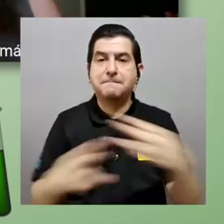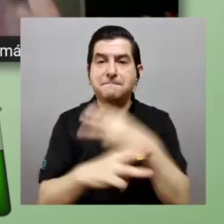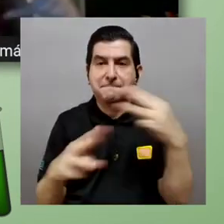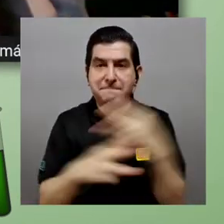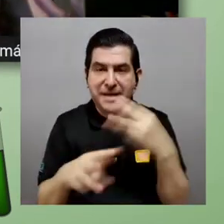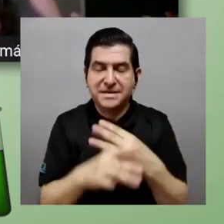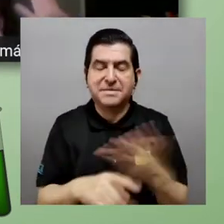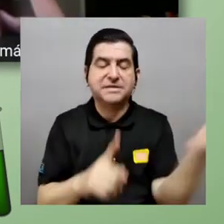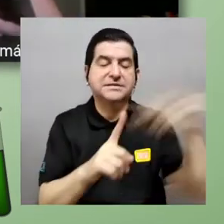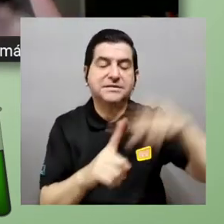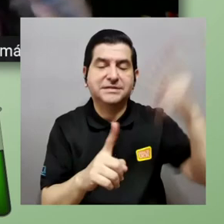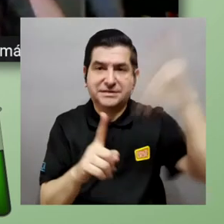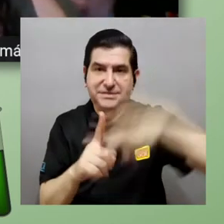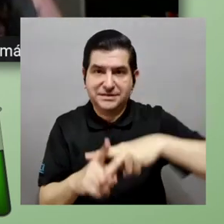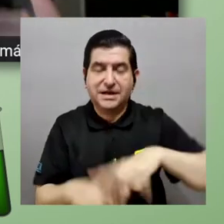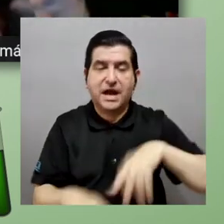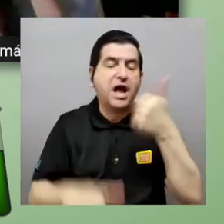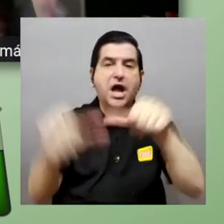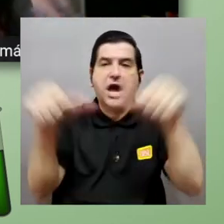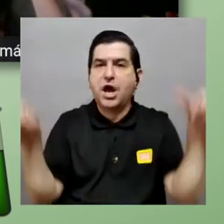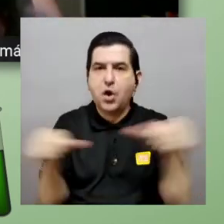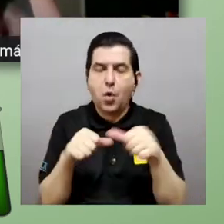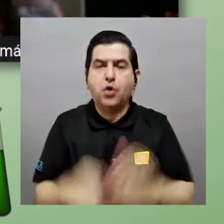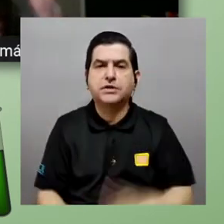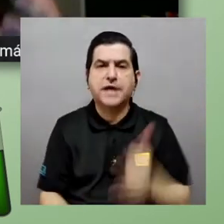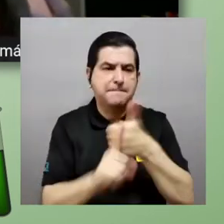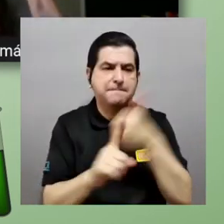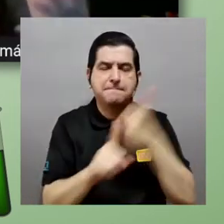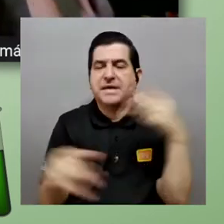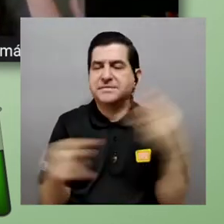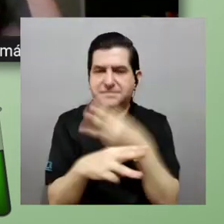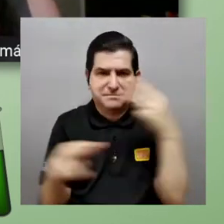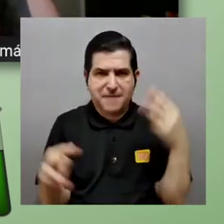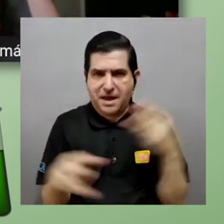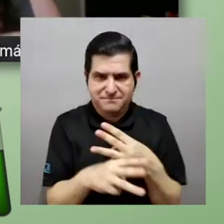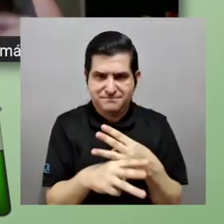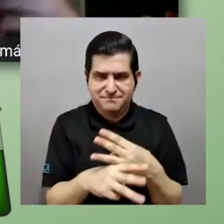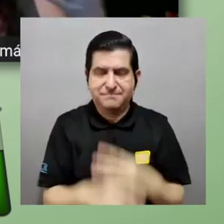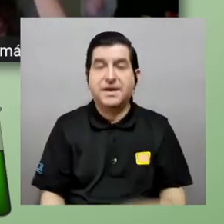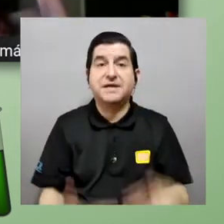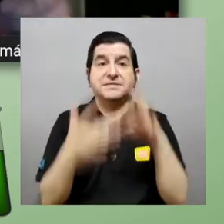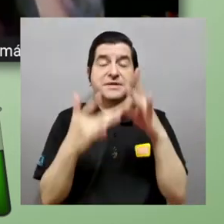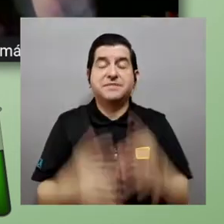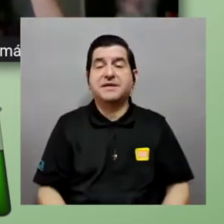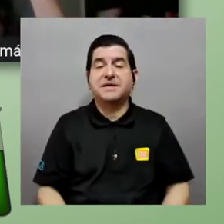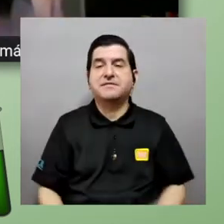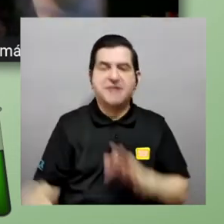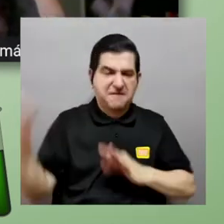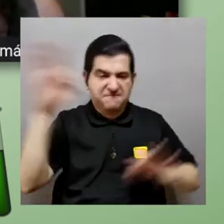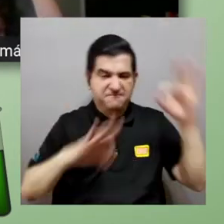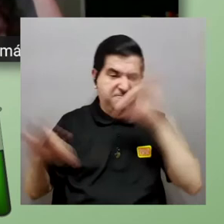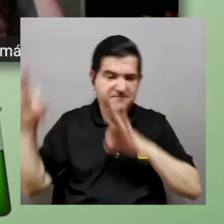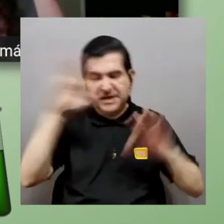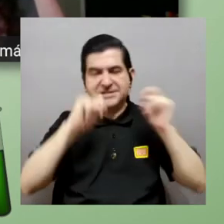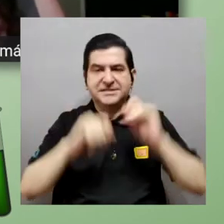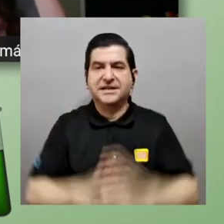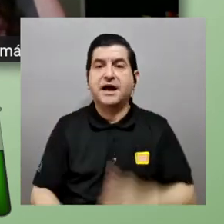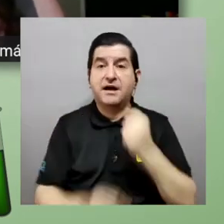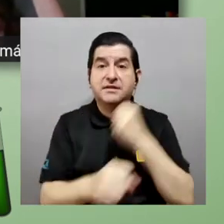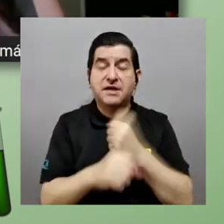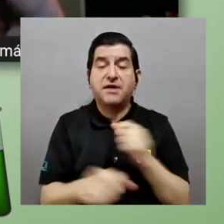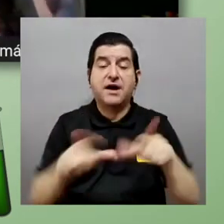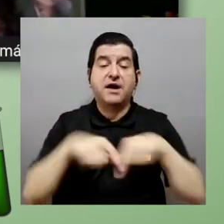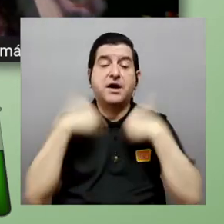la matemática y sus aplicaciones a otras áreas inclusive la misma matemática en particular la física y a otras áreas